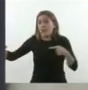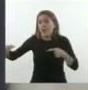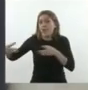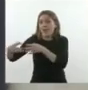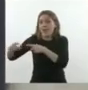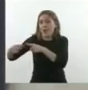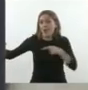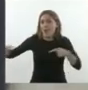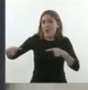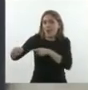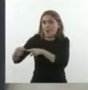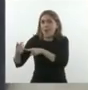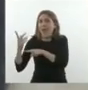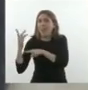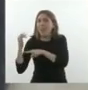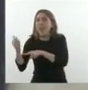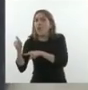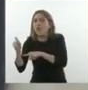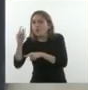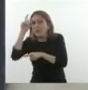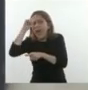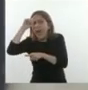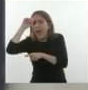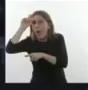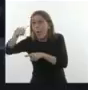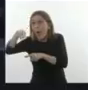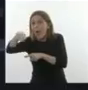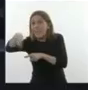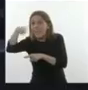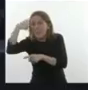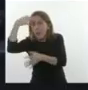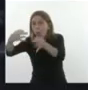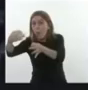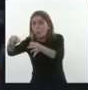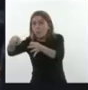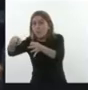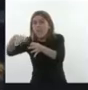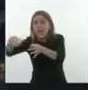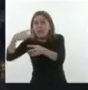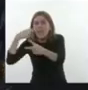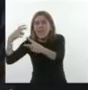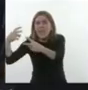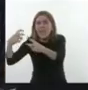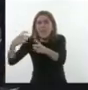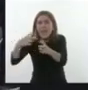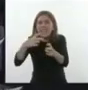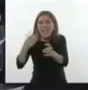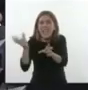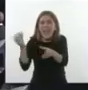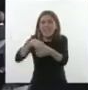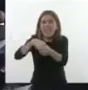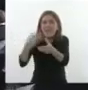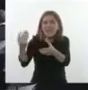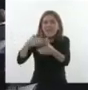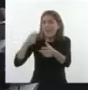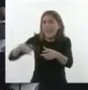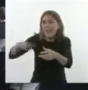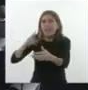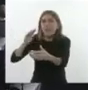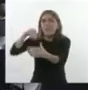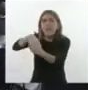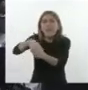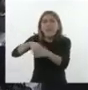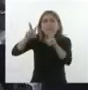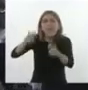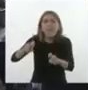parte del poder judicial, meterse, entrometerse en decisiones políticas.